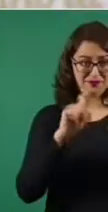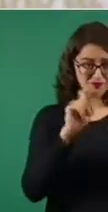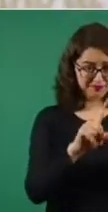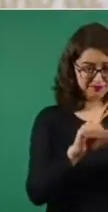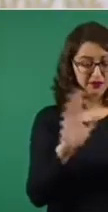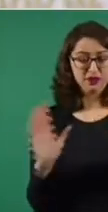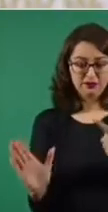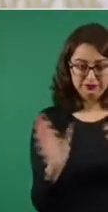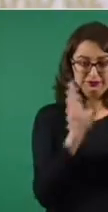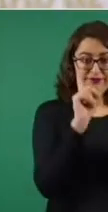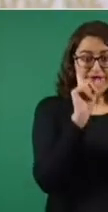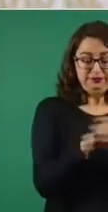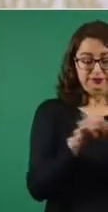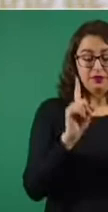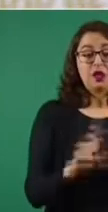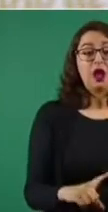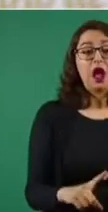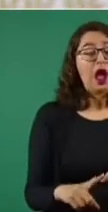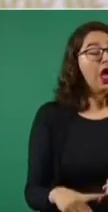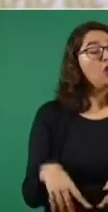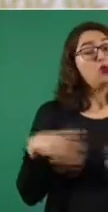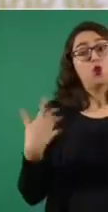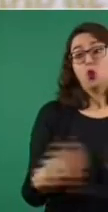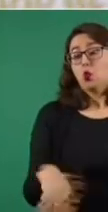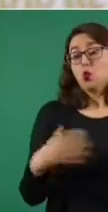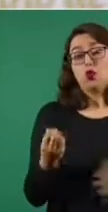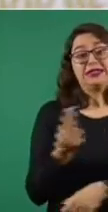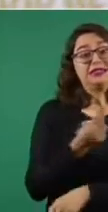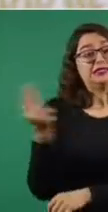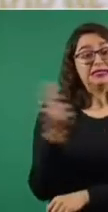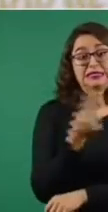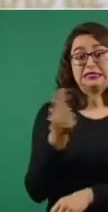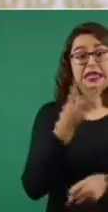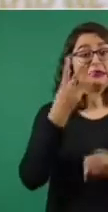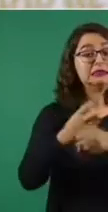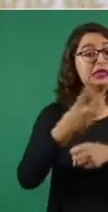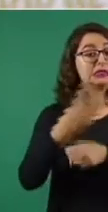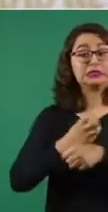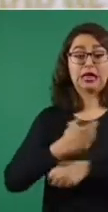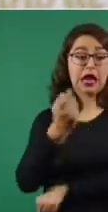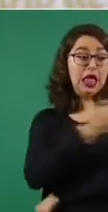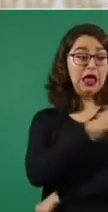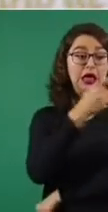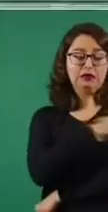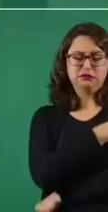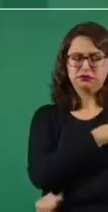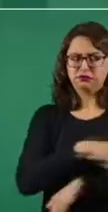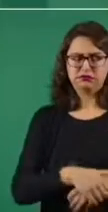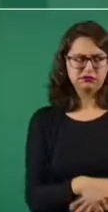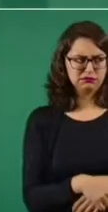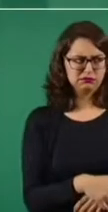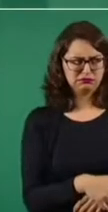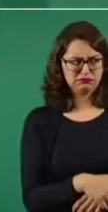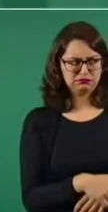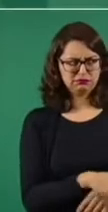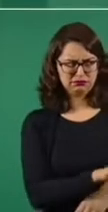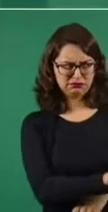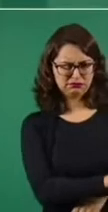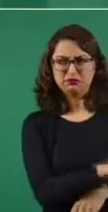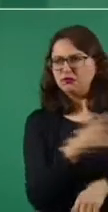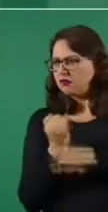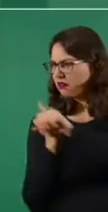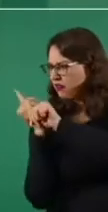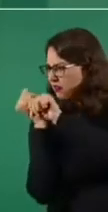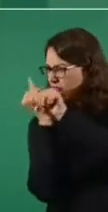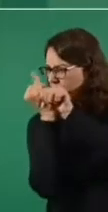segundas o terceras dosis, en la mayoría de las vacunas que son de dos dosis, lo mismo, no hay evidencia científica que